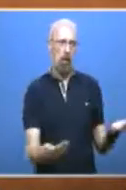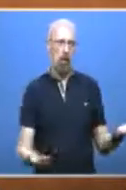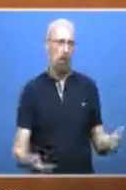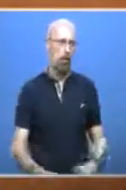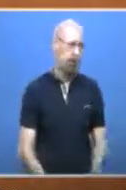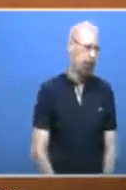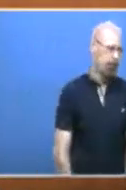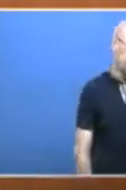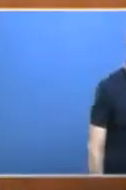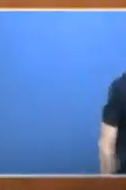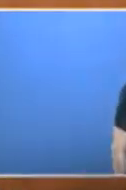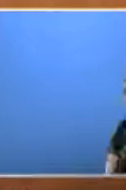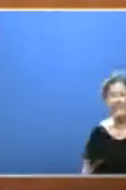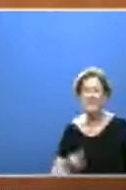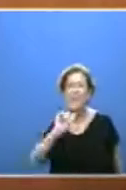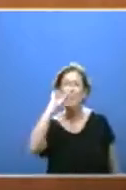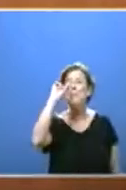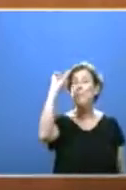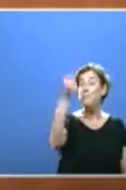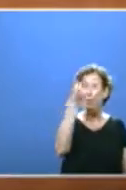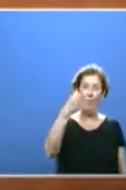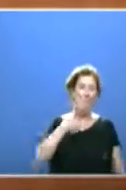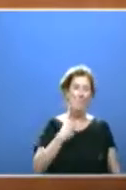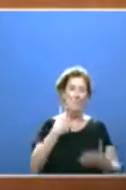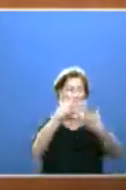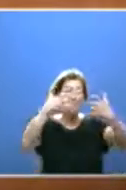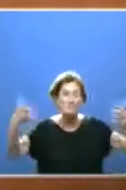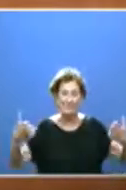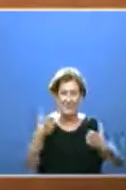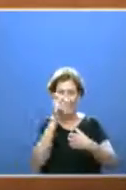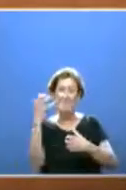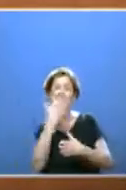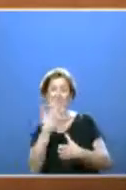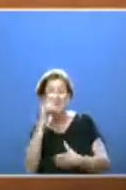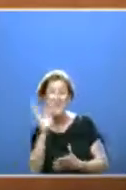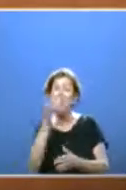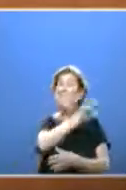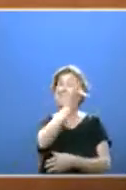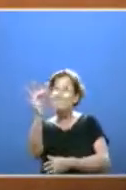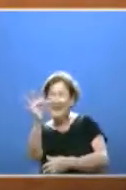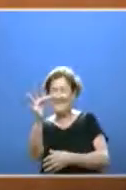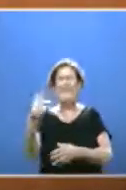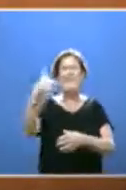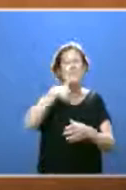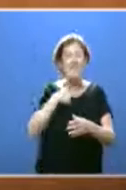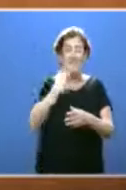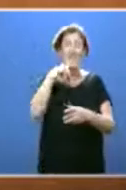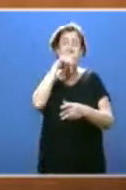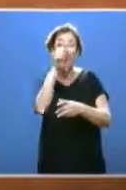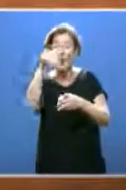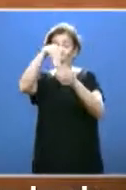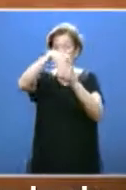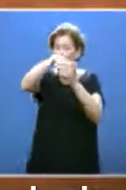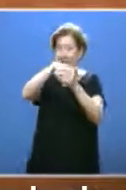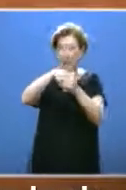florido, algo que a me enorgullece. Y añade que mi lenguaje y mi contenido es